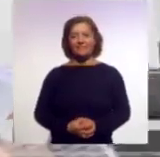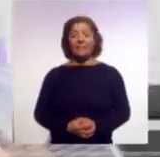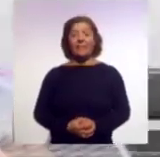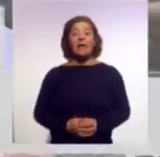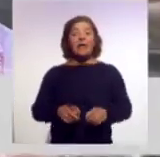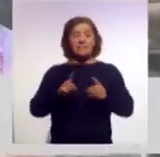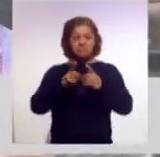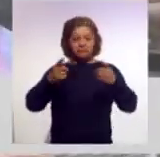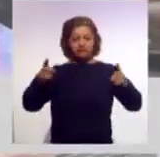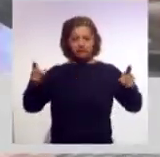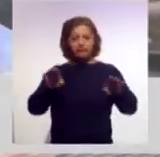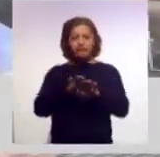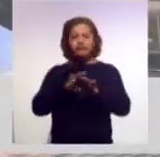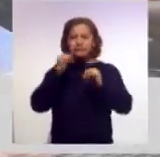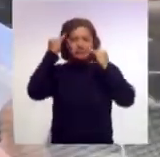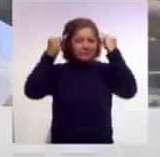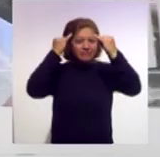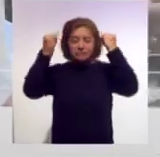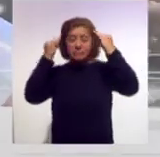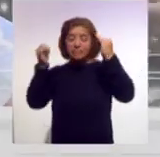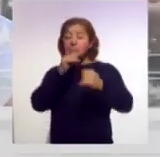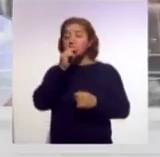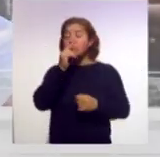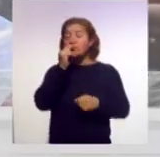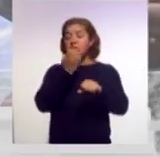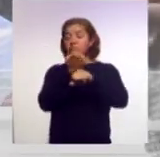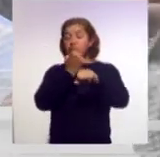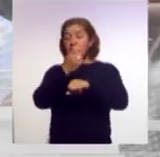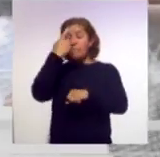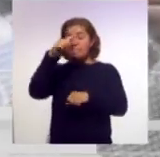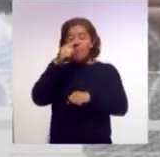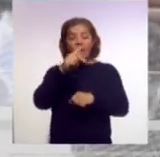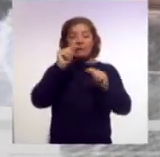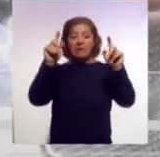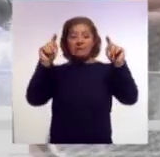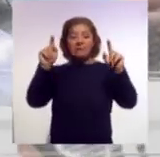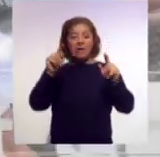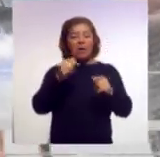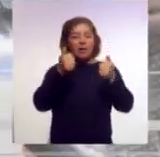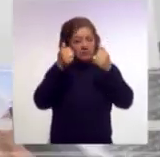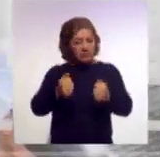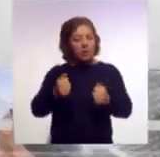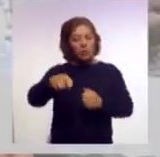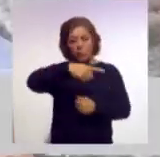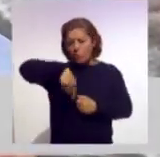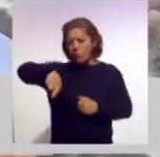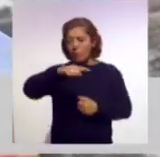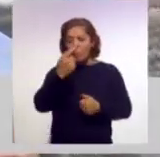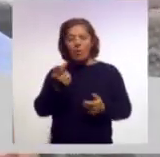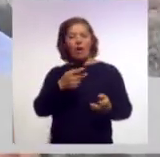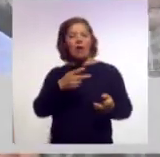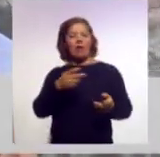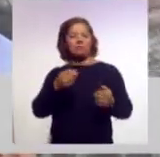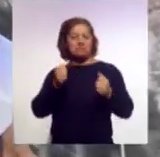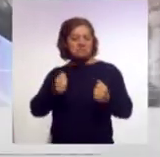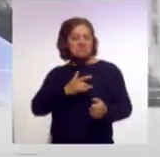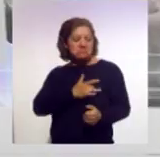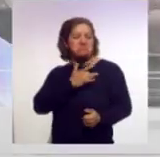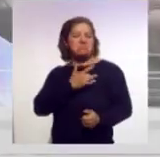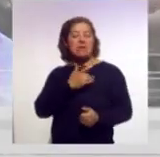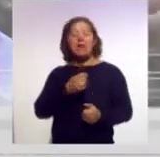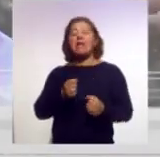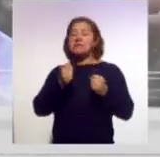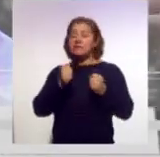Desarrollan estrategias autoridades estatales para mantener a Tlaxcala como entidad segura afirma el secretario de